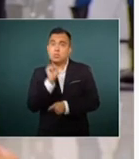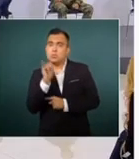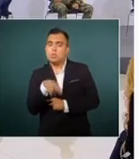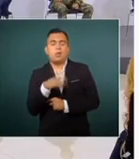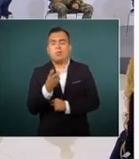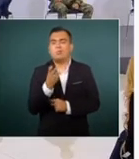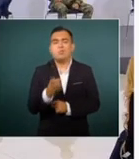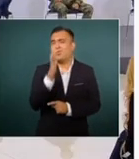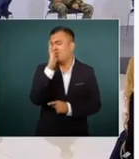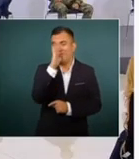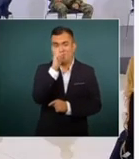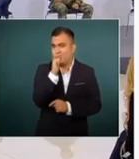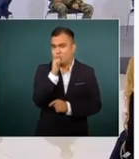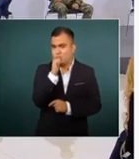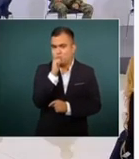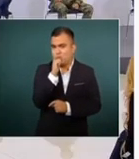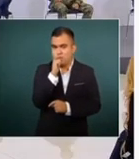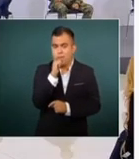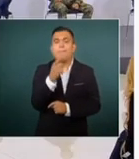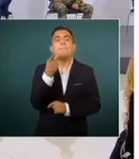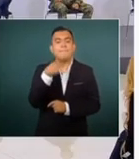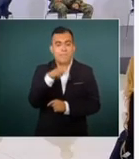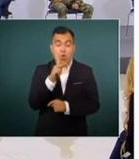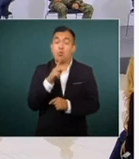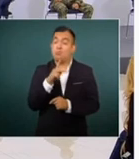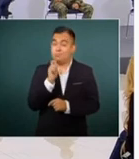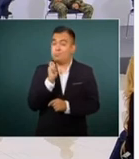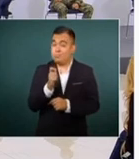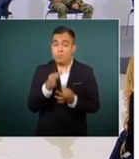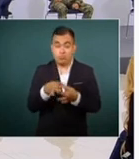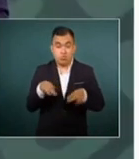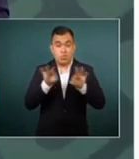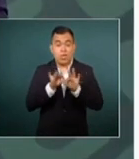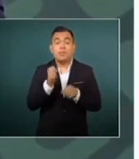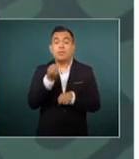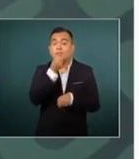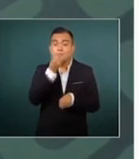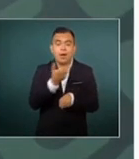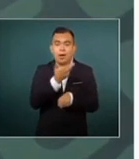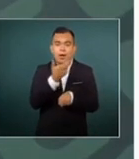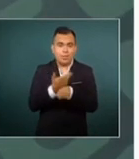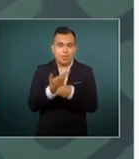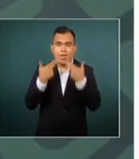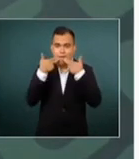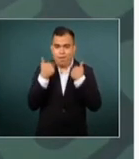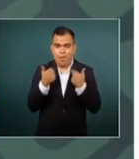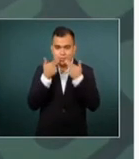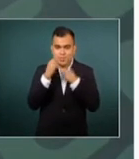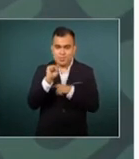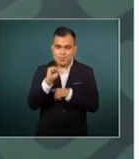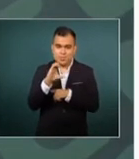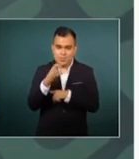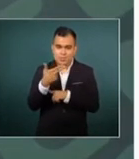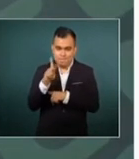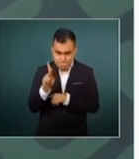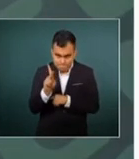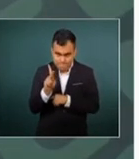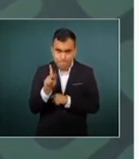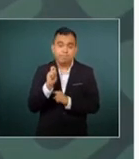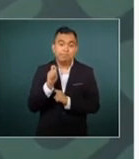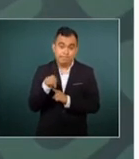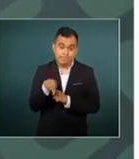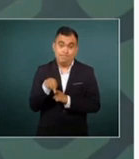Pero lo más importante es que con la Secretaría de Hacienda, porque se ha especulado de si este tema es un